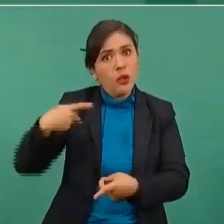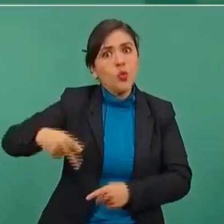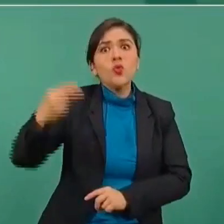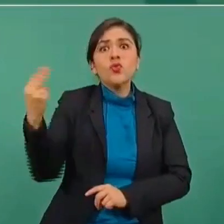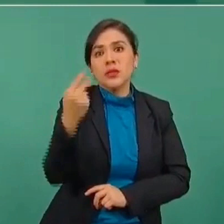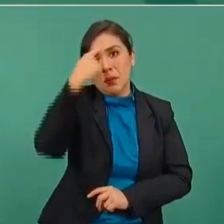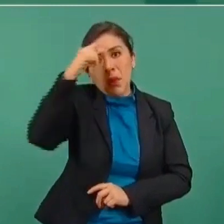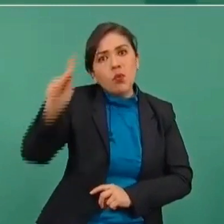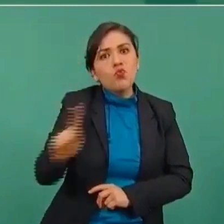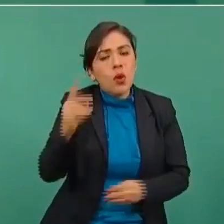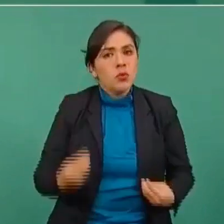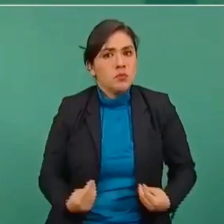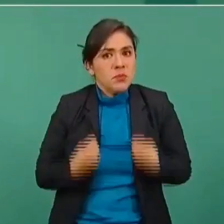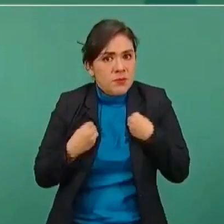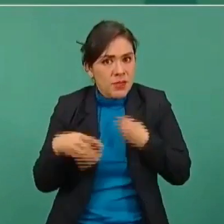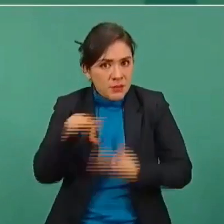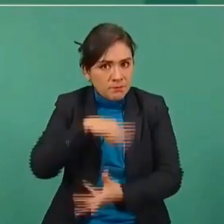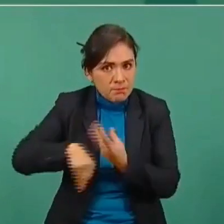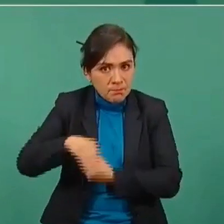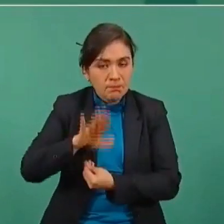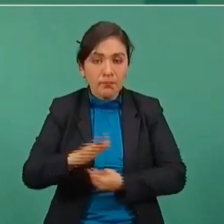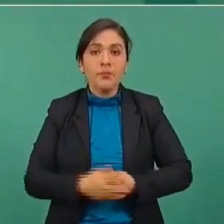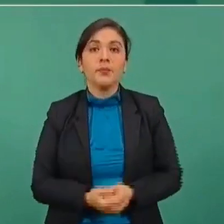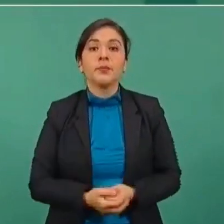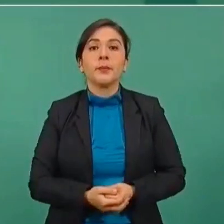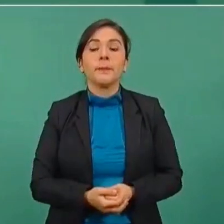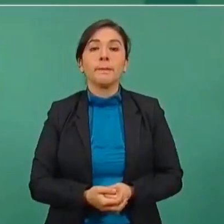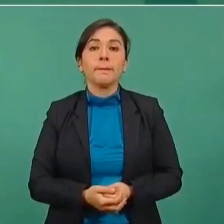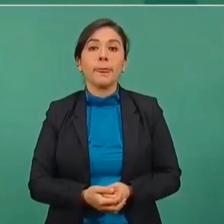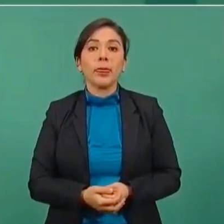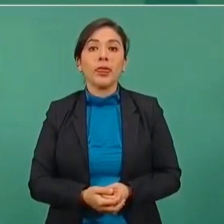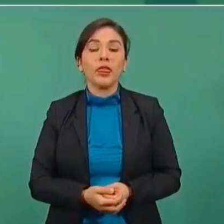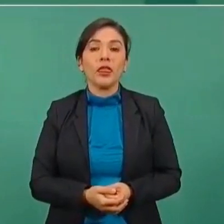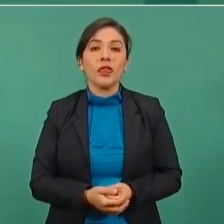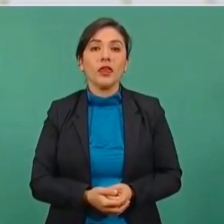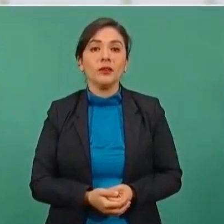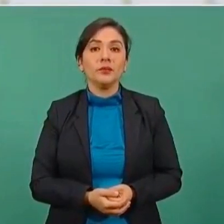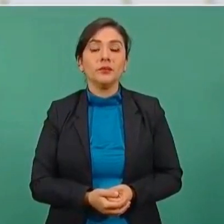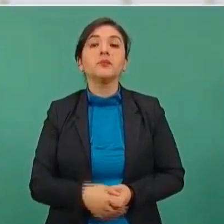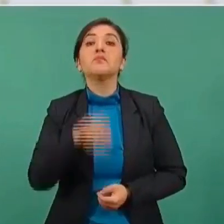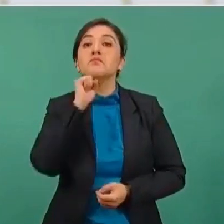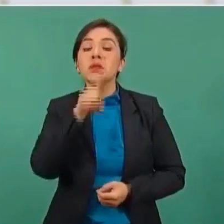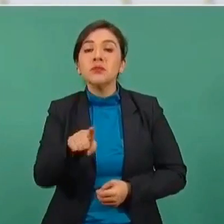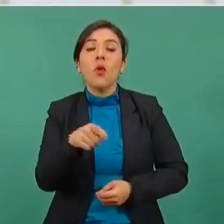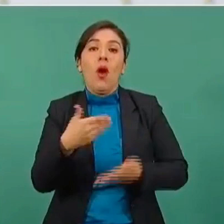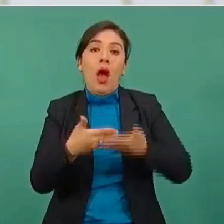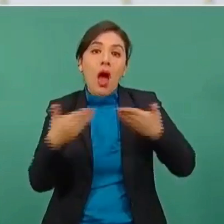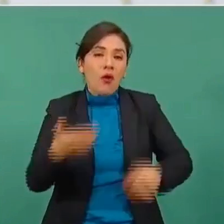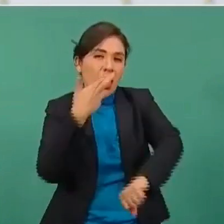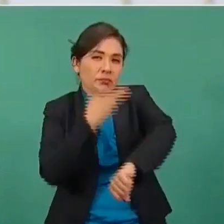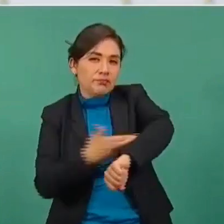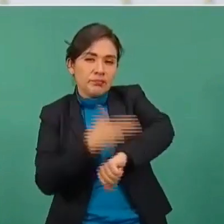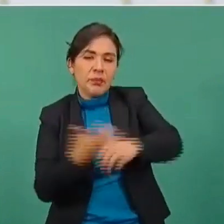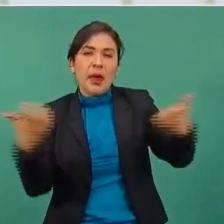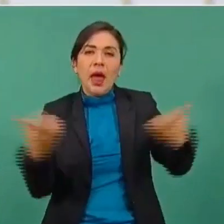los pueblos y se está creando con